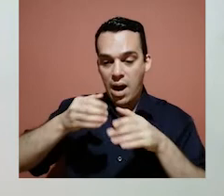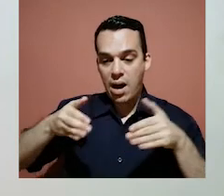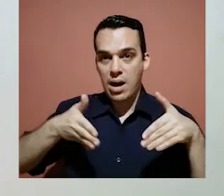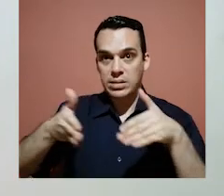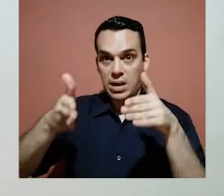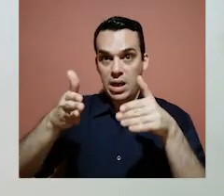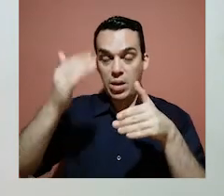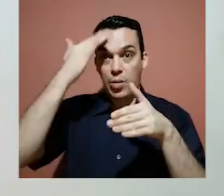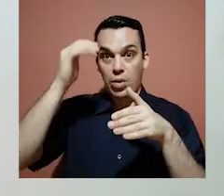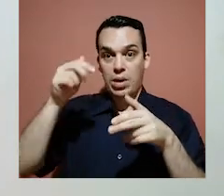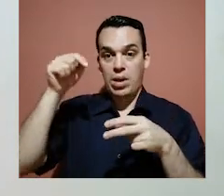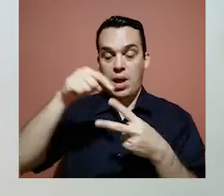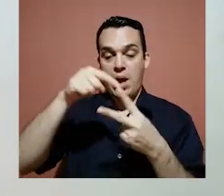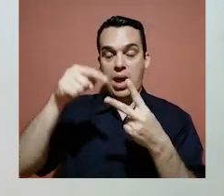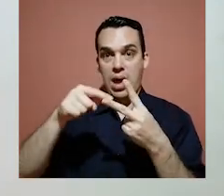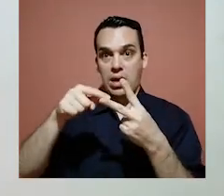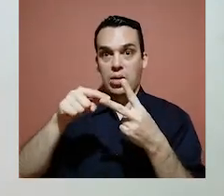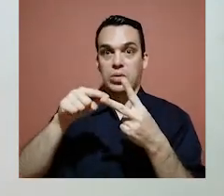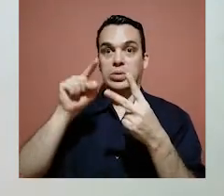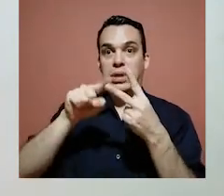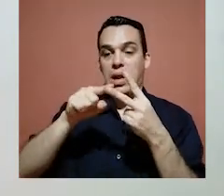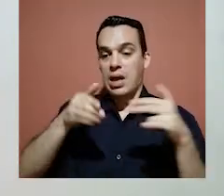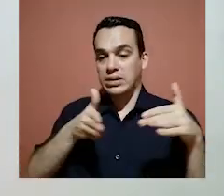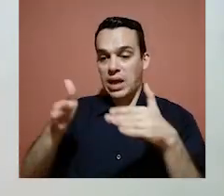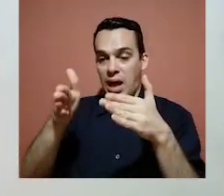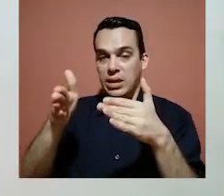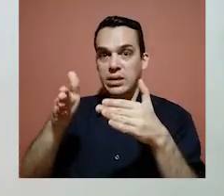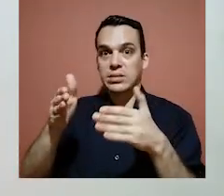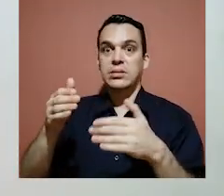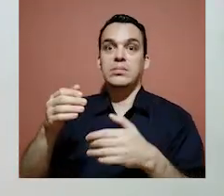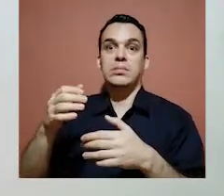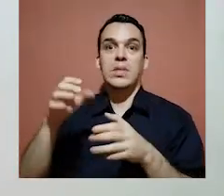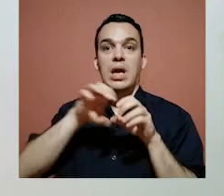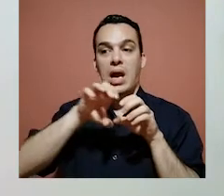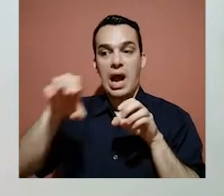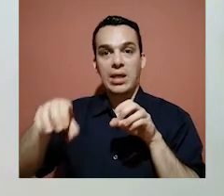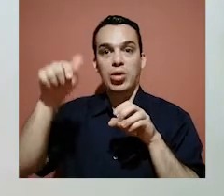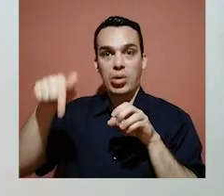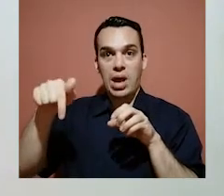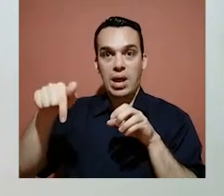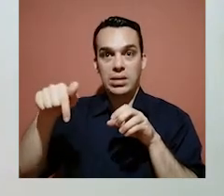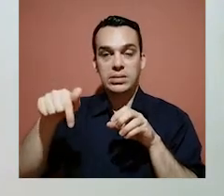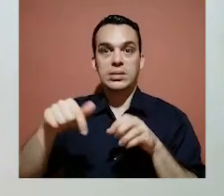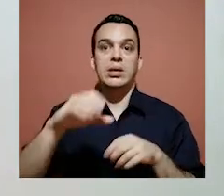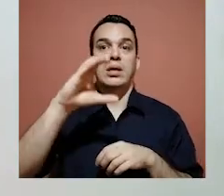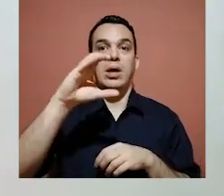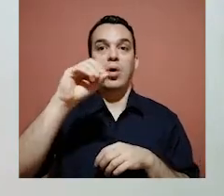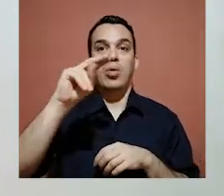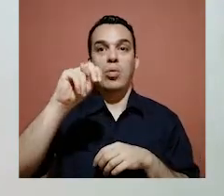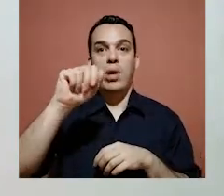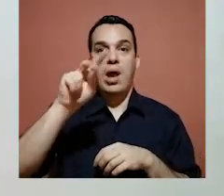¿verdad?, porque en el Cantón o dentro del Cantón hay calles cantonales y nacionales. La Municipalidad se va a encargar siempre de las calles